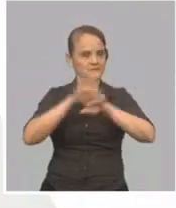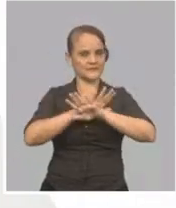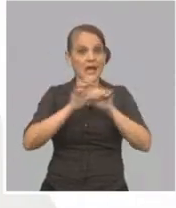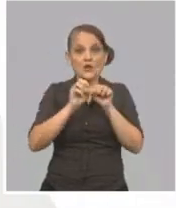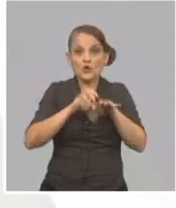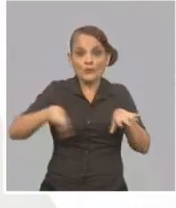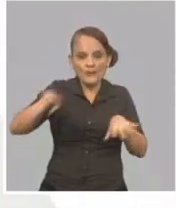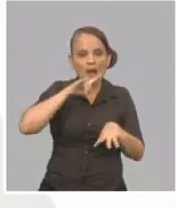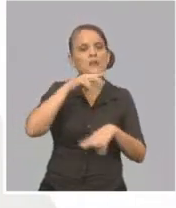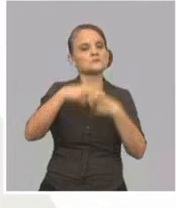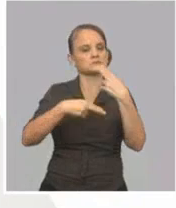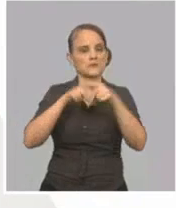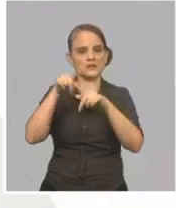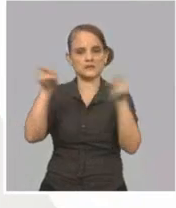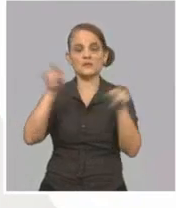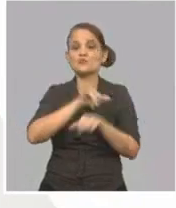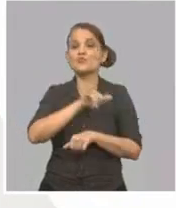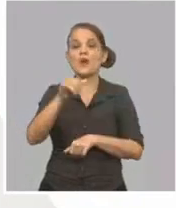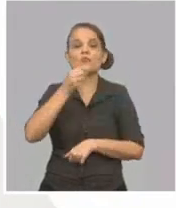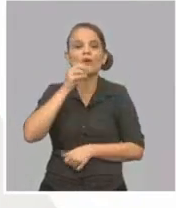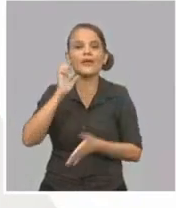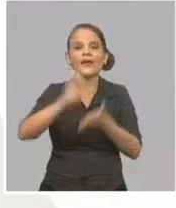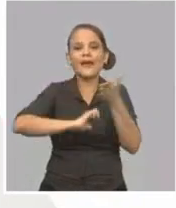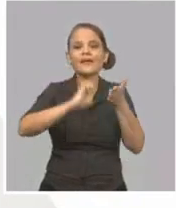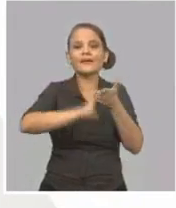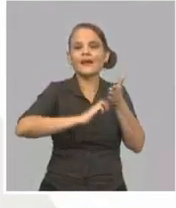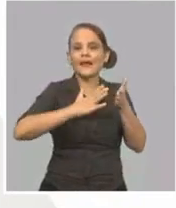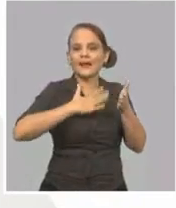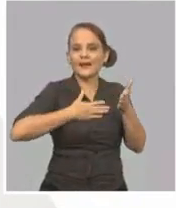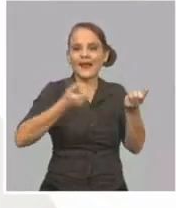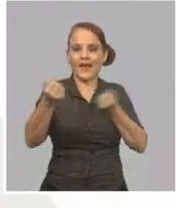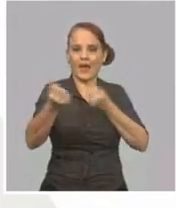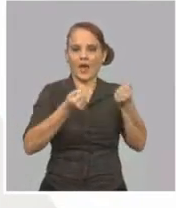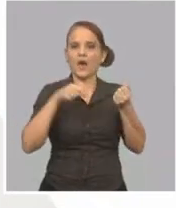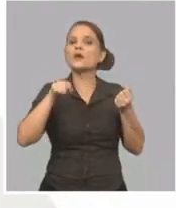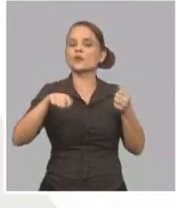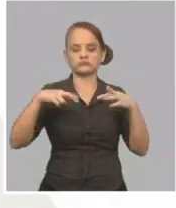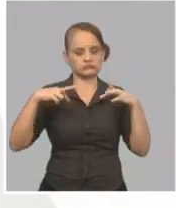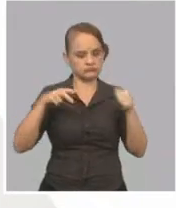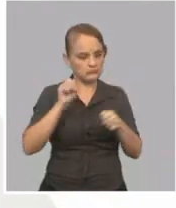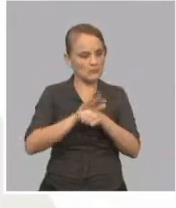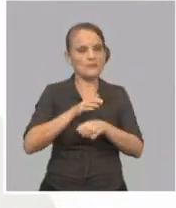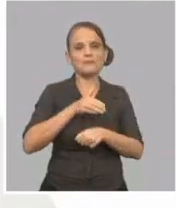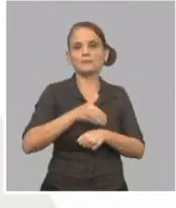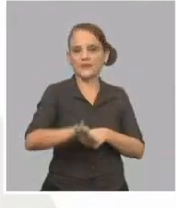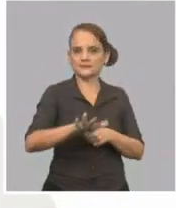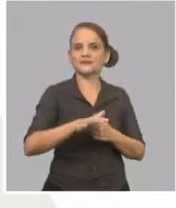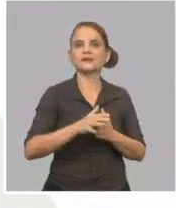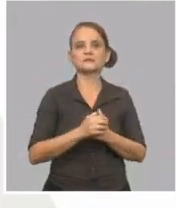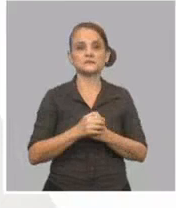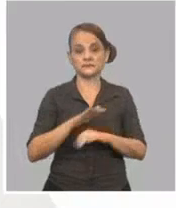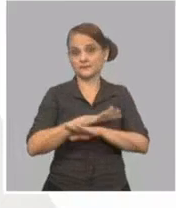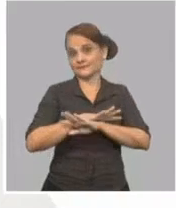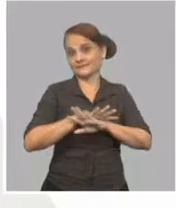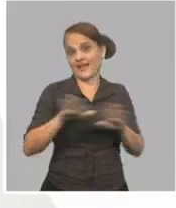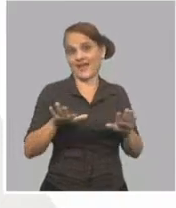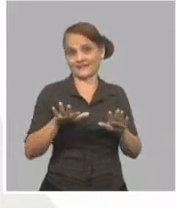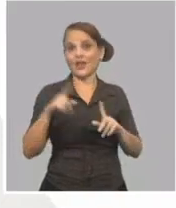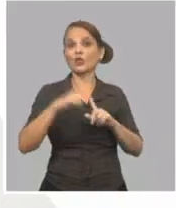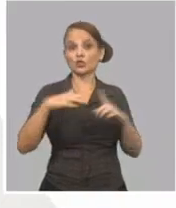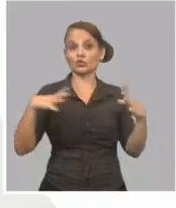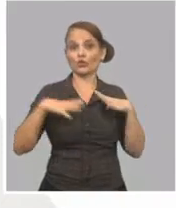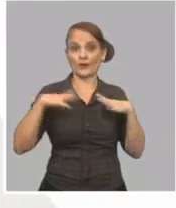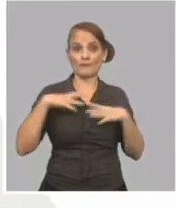reactiva la venta de la renta de autos. O sea, eso sí es importante. Al reactivarse el turismo internacional,